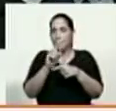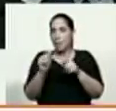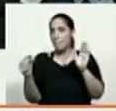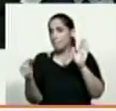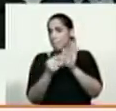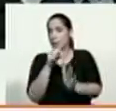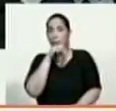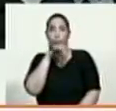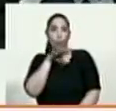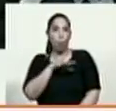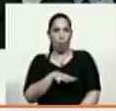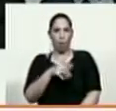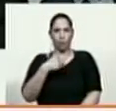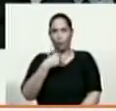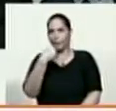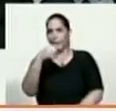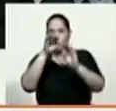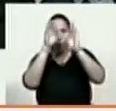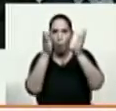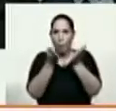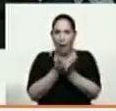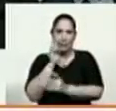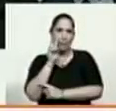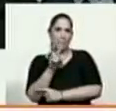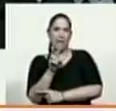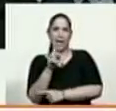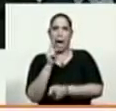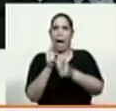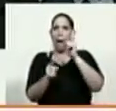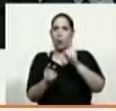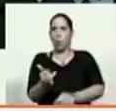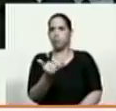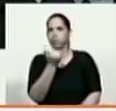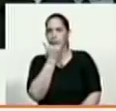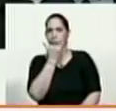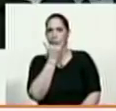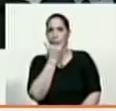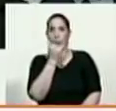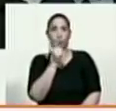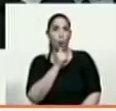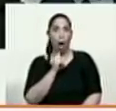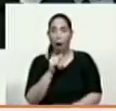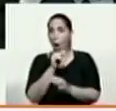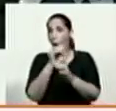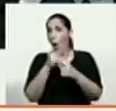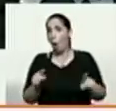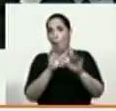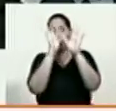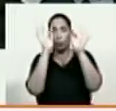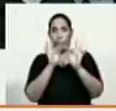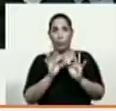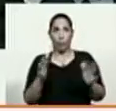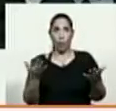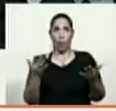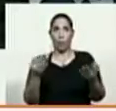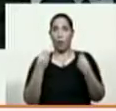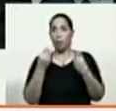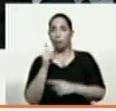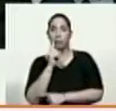yo diría global que se ve algo semejante y no tiene otra cosa que llamarse como un simple